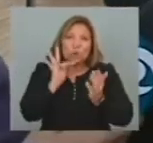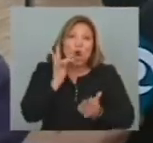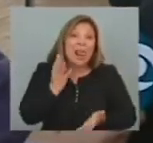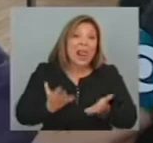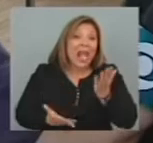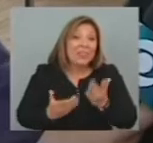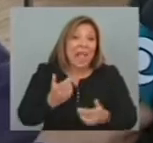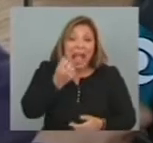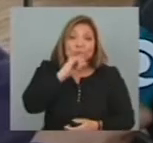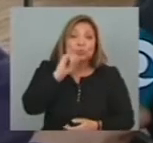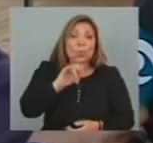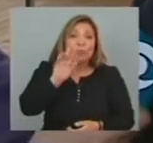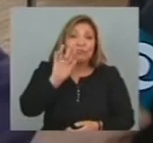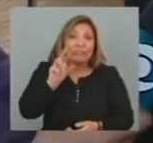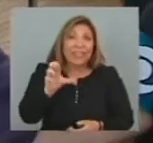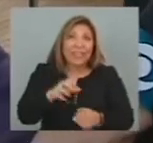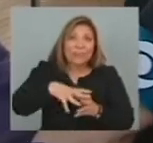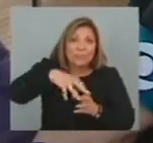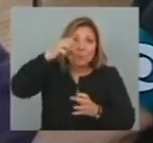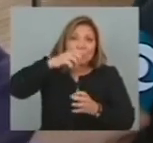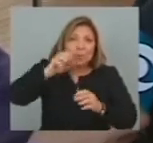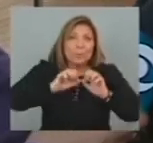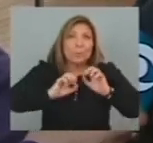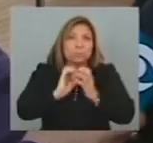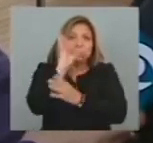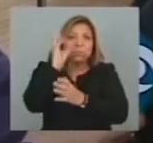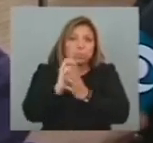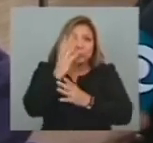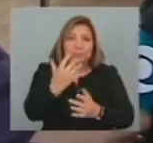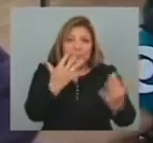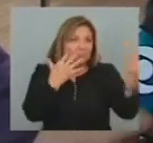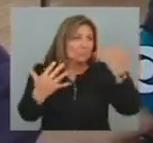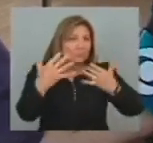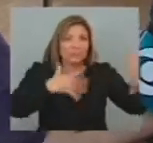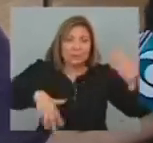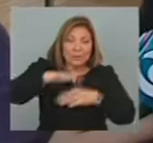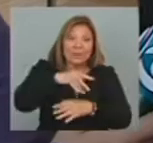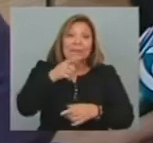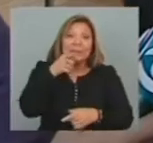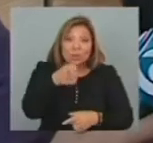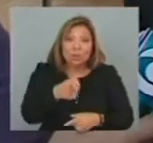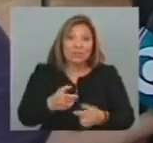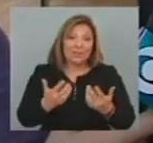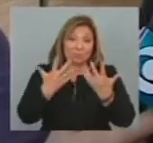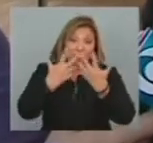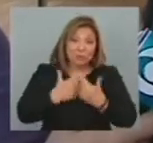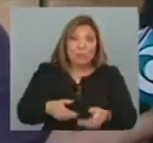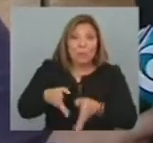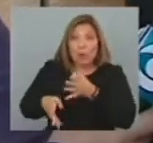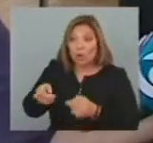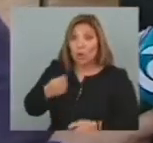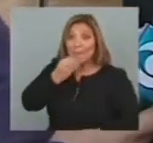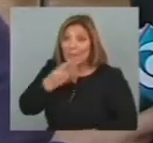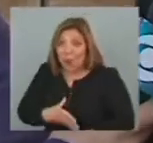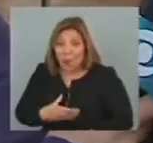Que día a día Se están emitiendo Lo cual permite Un mejor funcionamiento De los motores